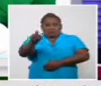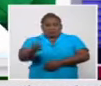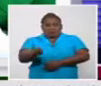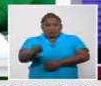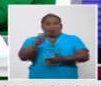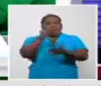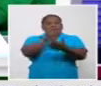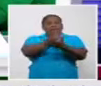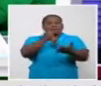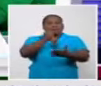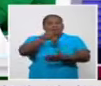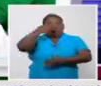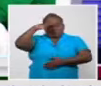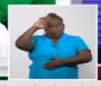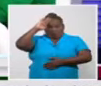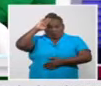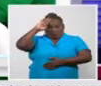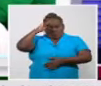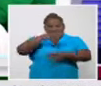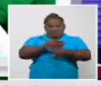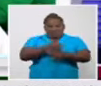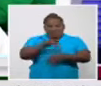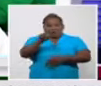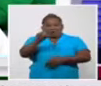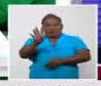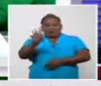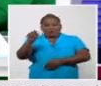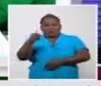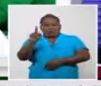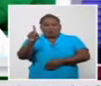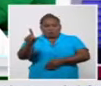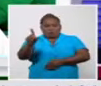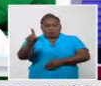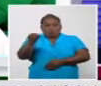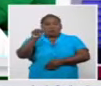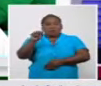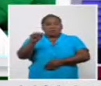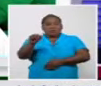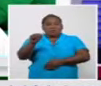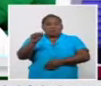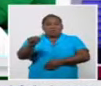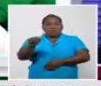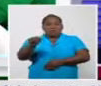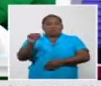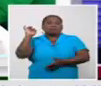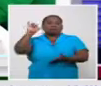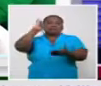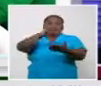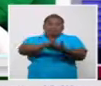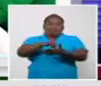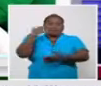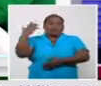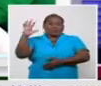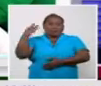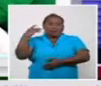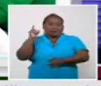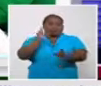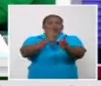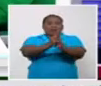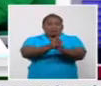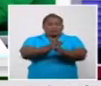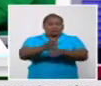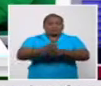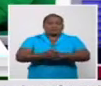el 14,1% que tienen como fuente de infección el extranjero, el exterior de nuestro país.